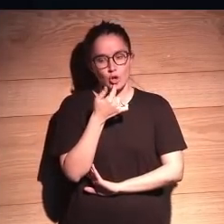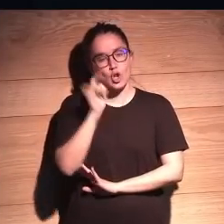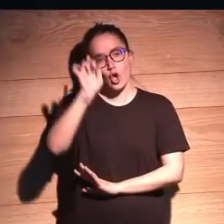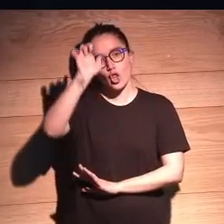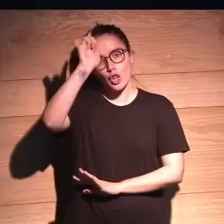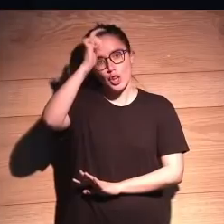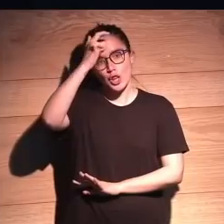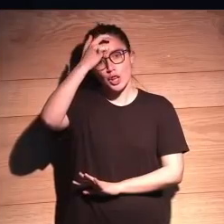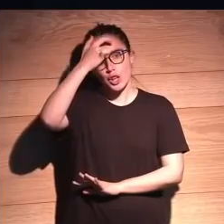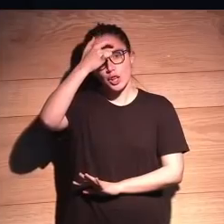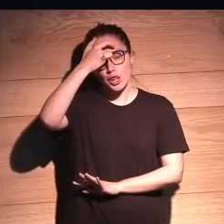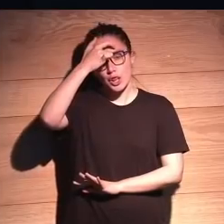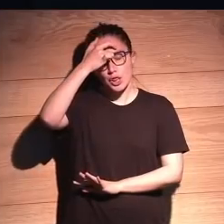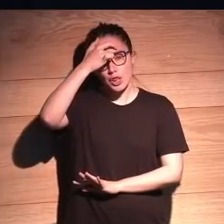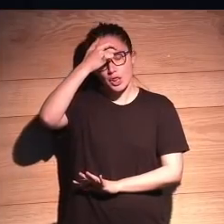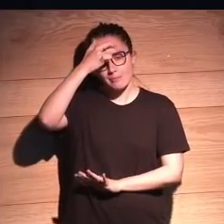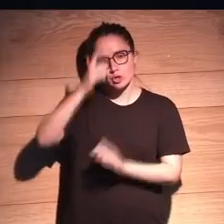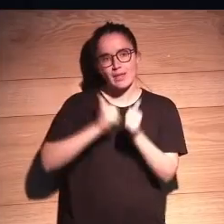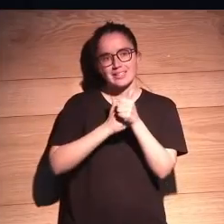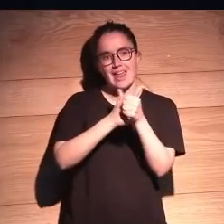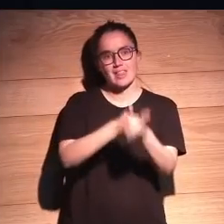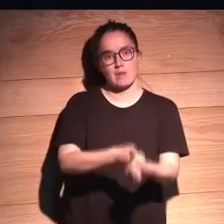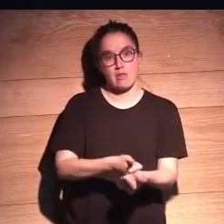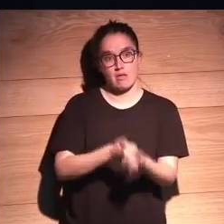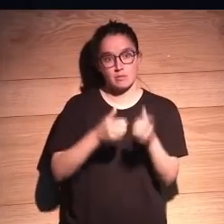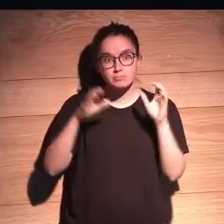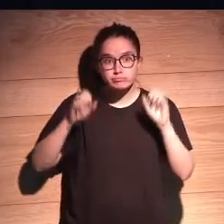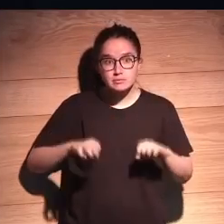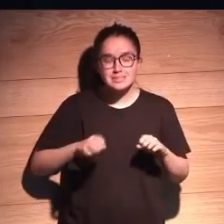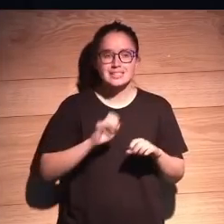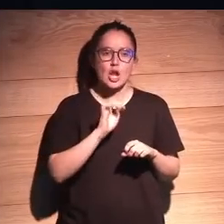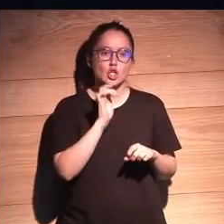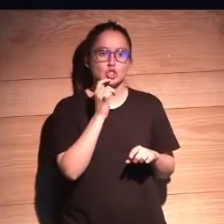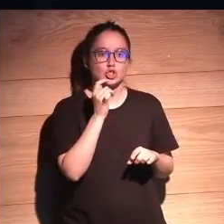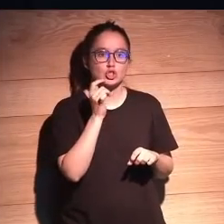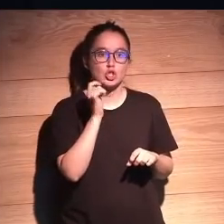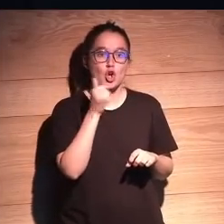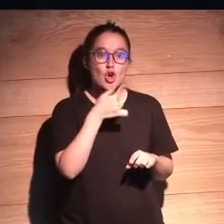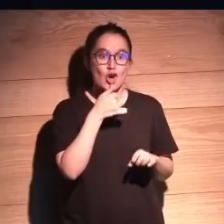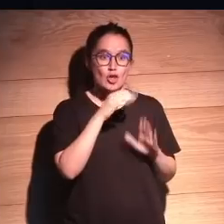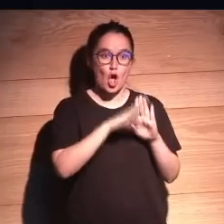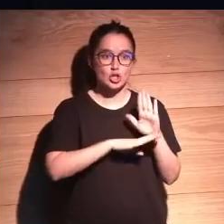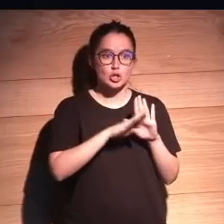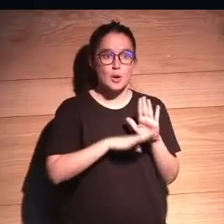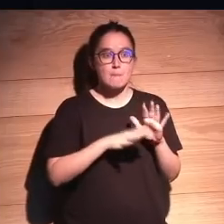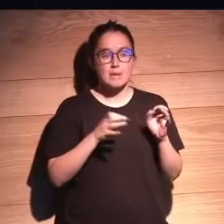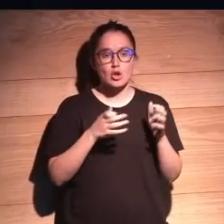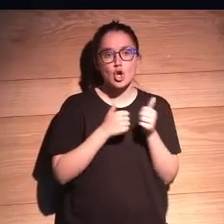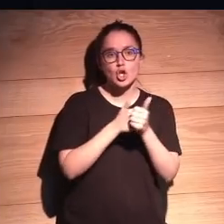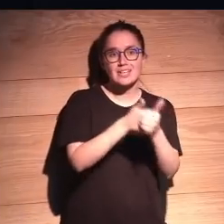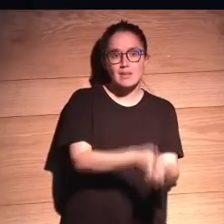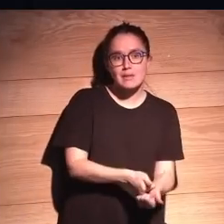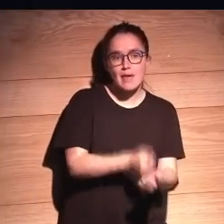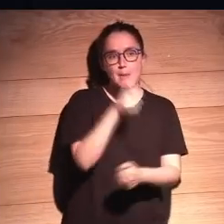concepto de trazabilidad, ¿de acuerdo? de los códigos, pero no trazabilidad de quien